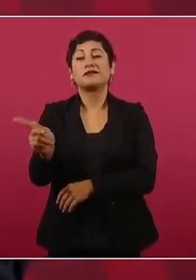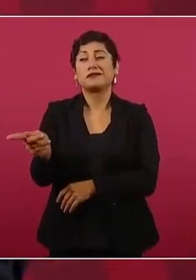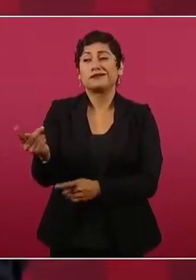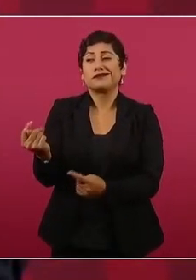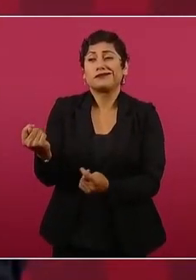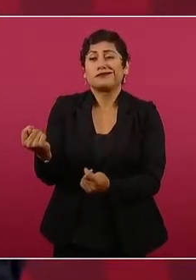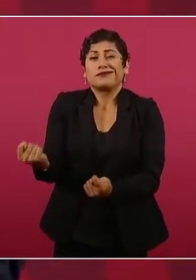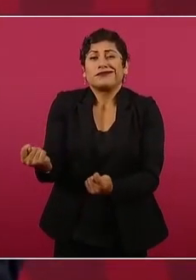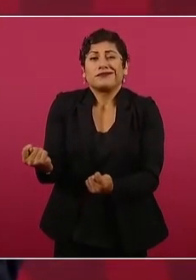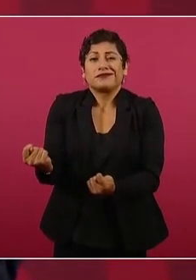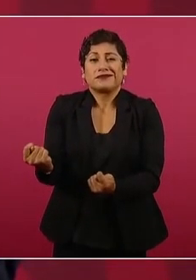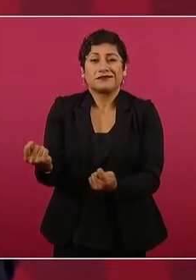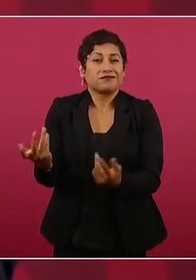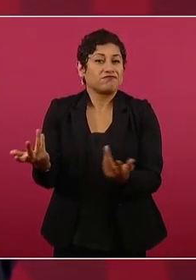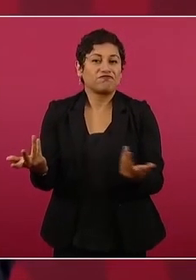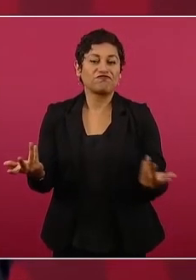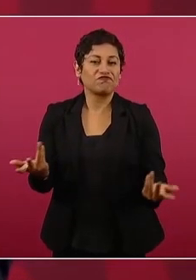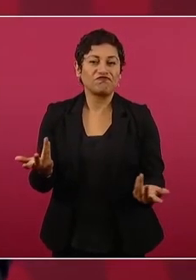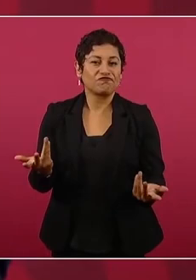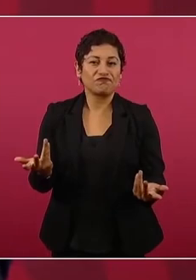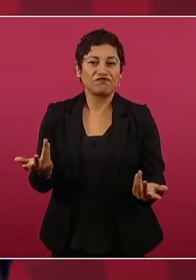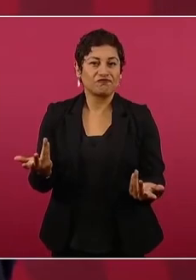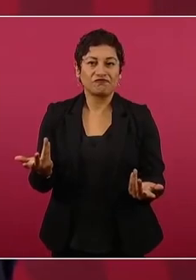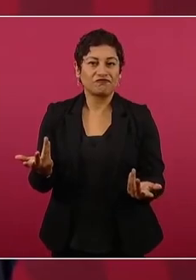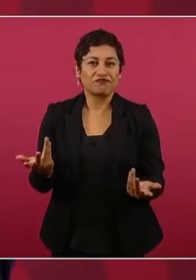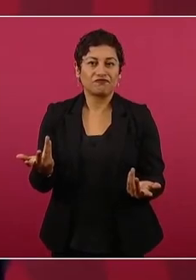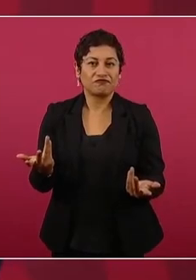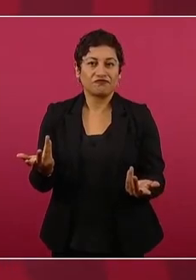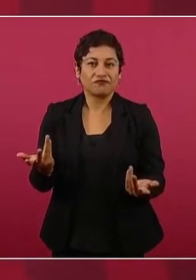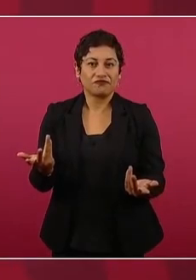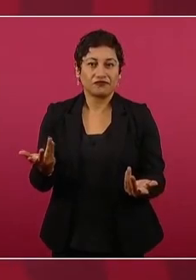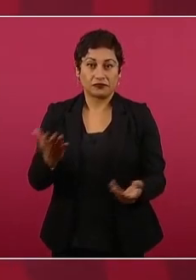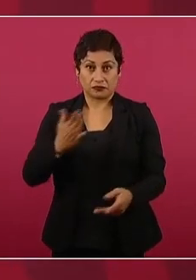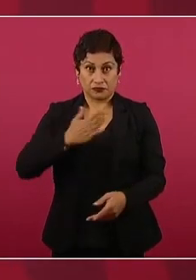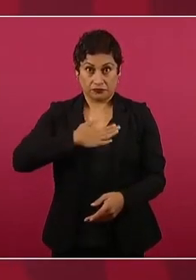y no hay dedazo.